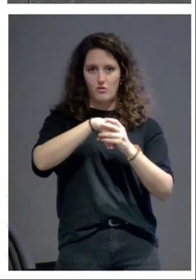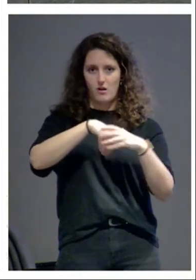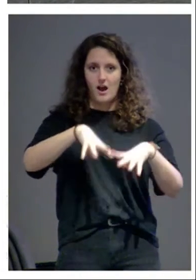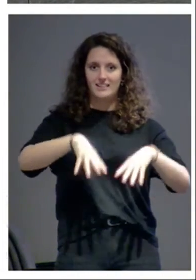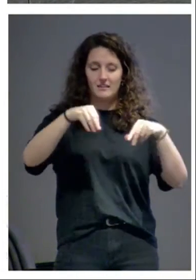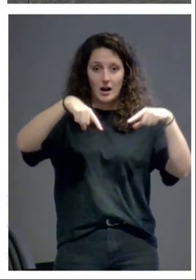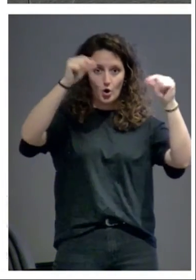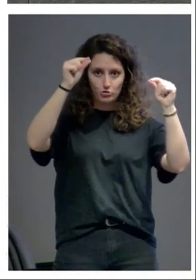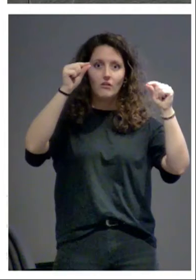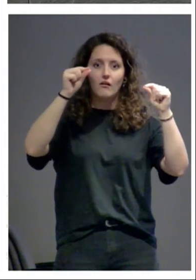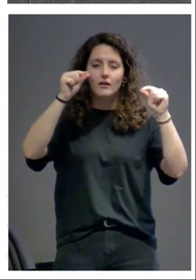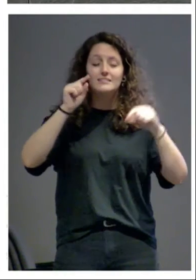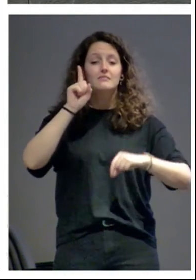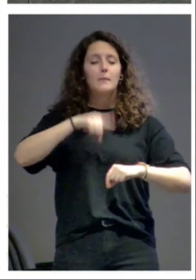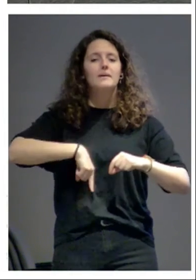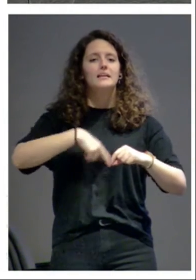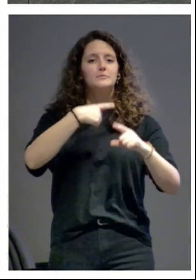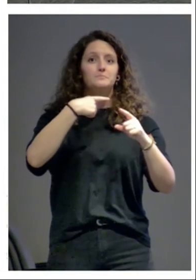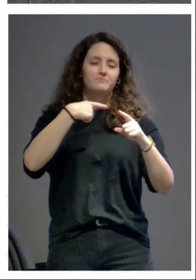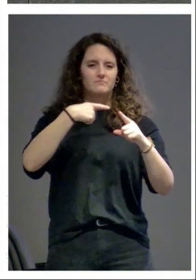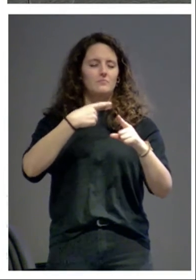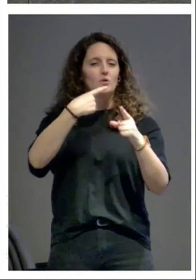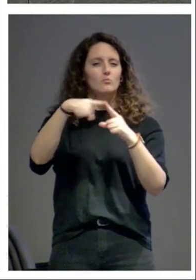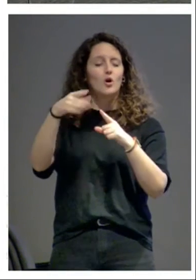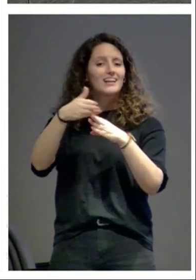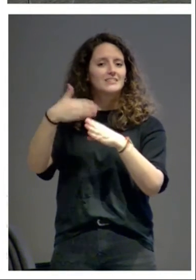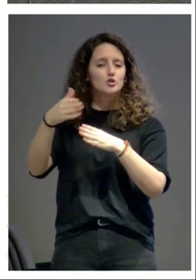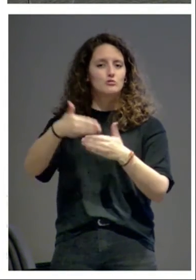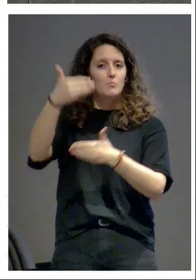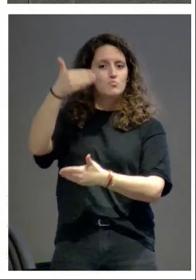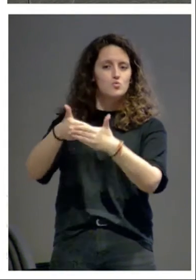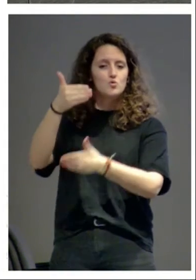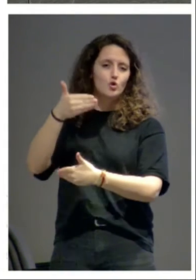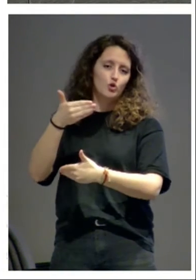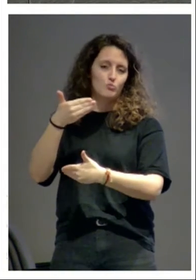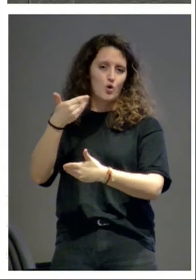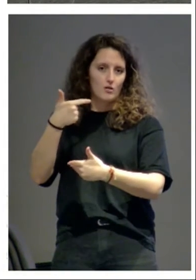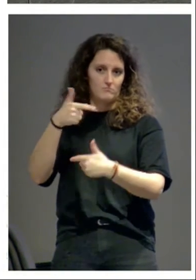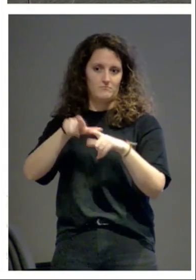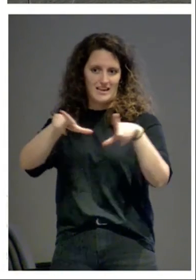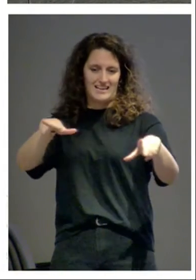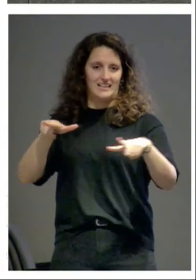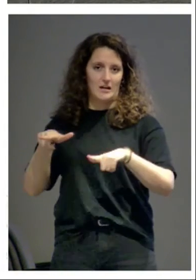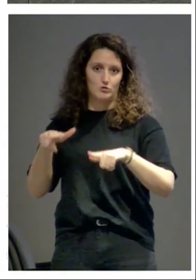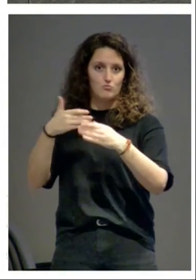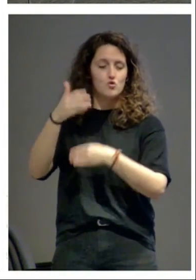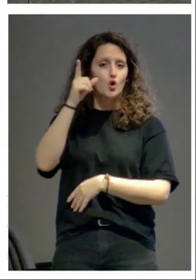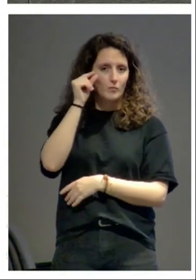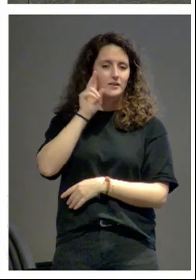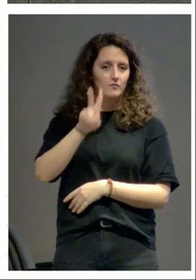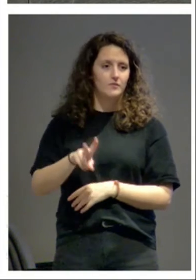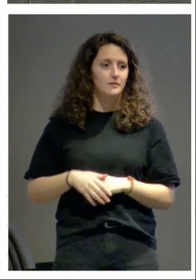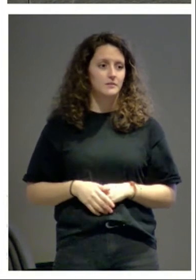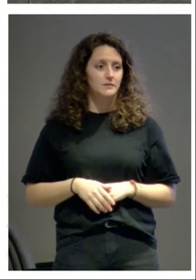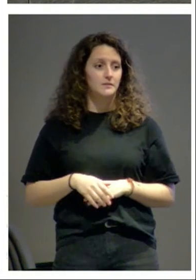que tenemos fragmentos de muro que ya se conocían que se pueden ver desde el sobreclaustro de muro románico mira aquí ya se